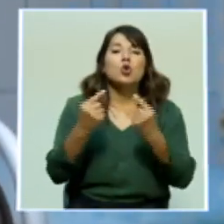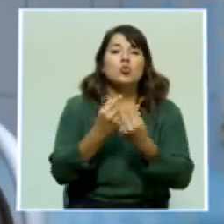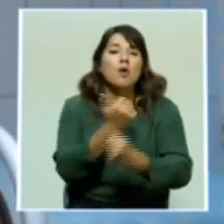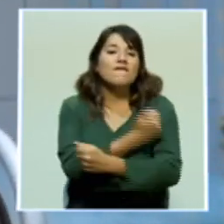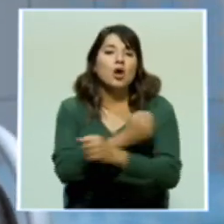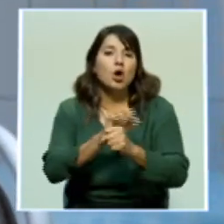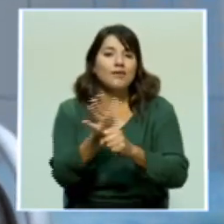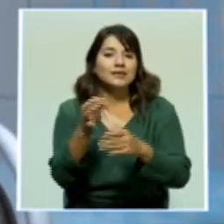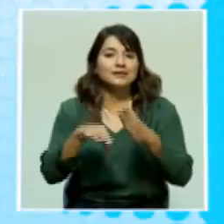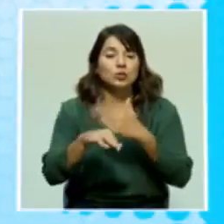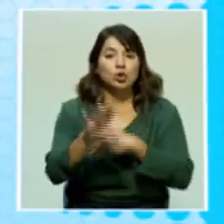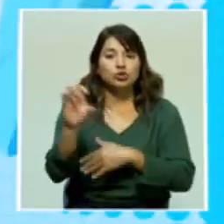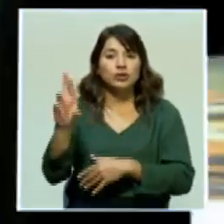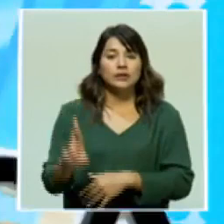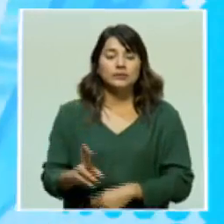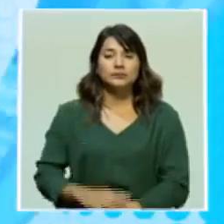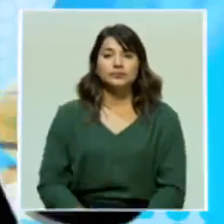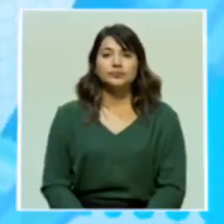en nuestro país.